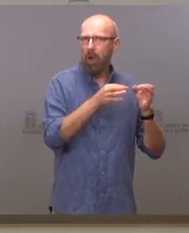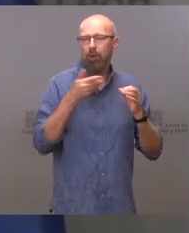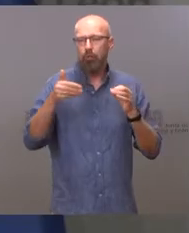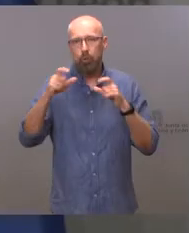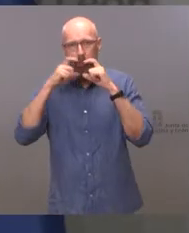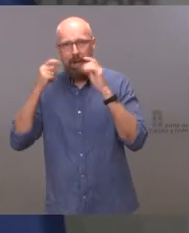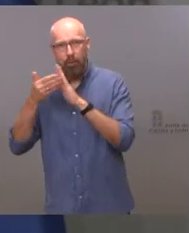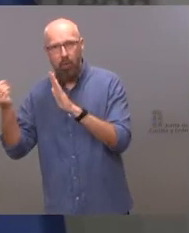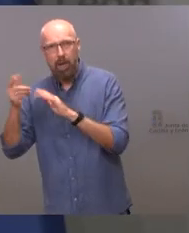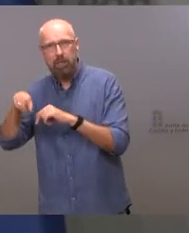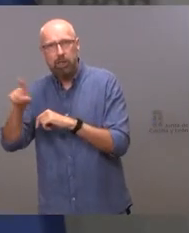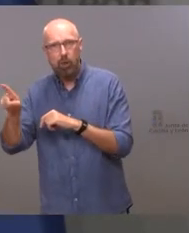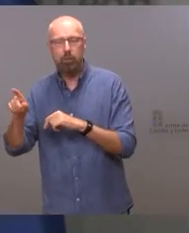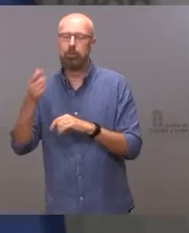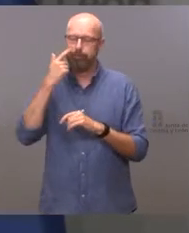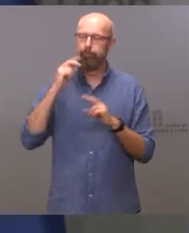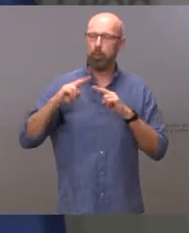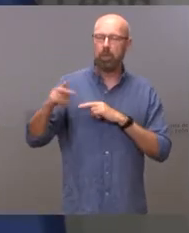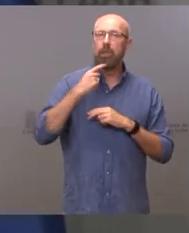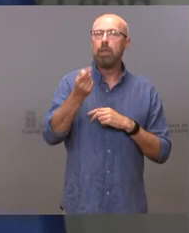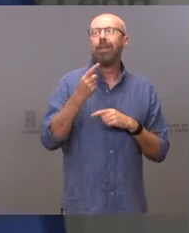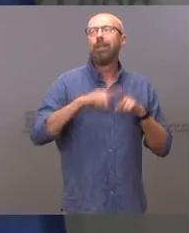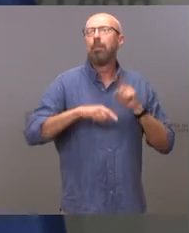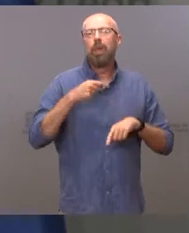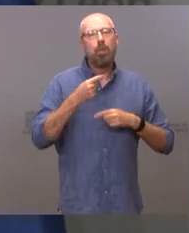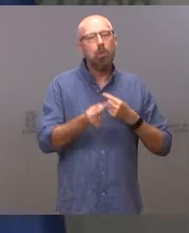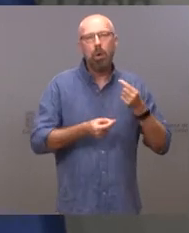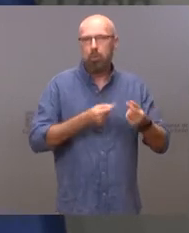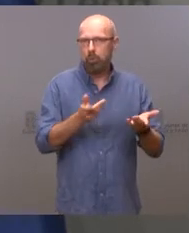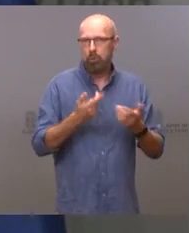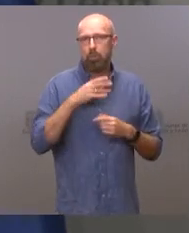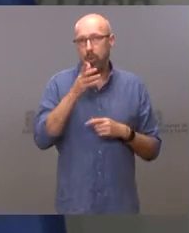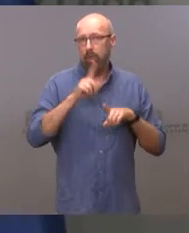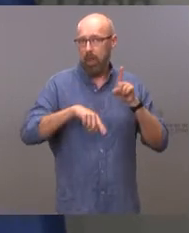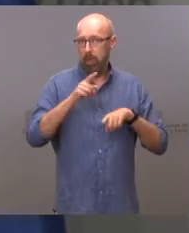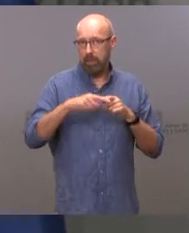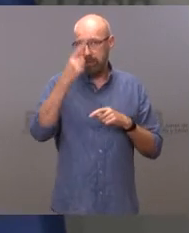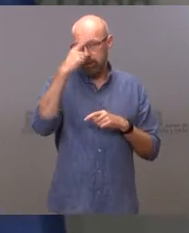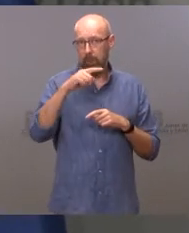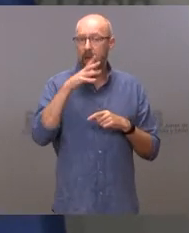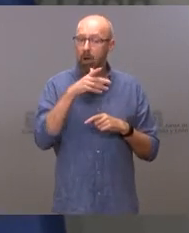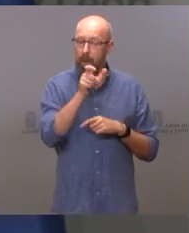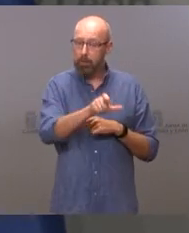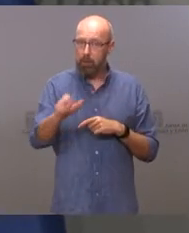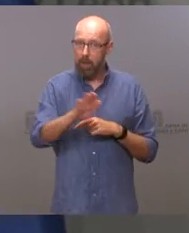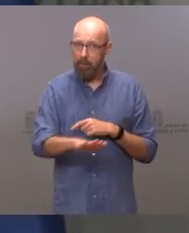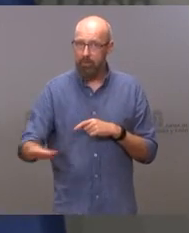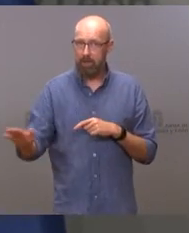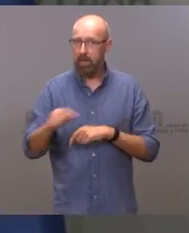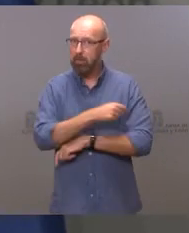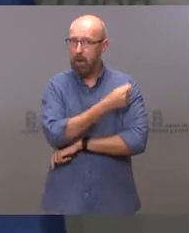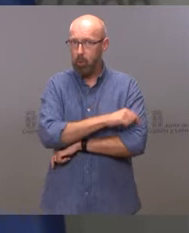Bueno, vamos a seguir caminando paso a paso. Vamos a ver, depende mucho también, saben ustedes que tenemos un porcentaje de la población infantil que no está vacunado,